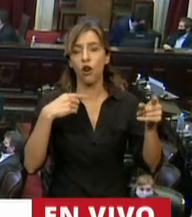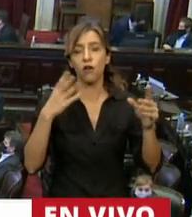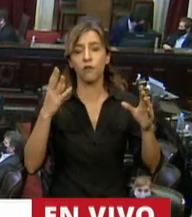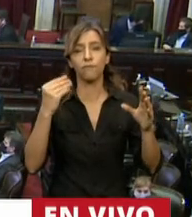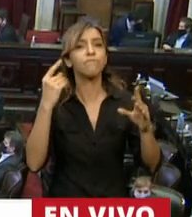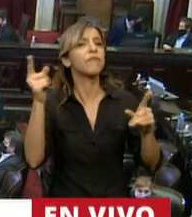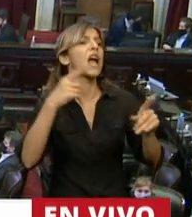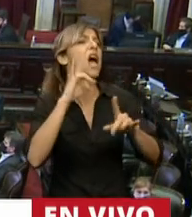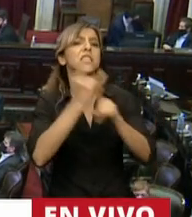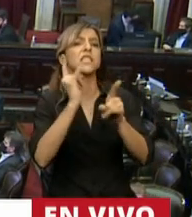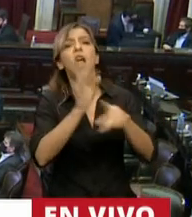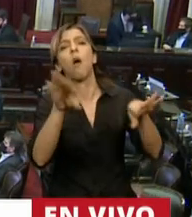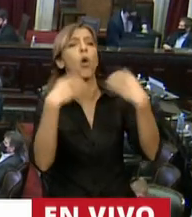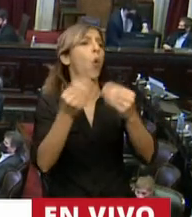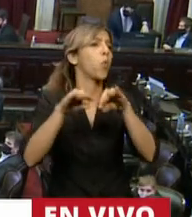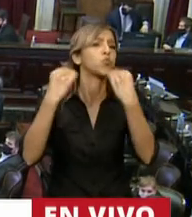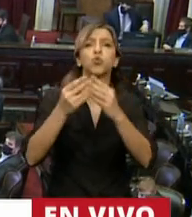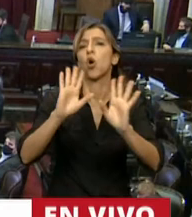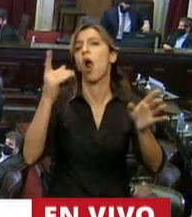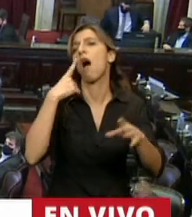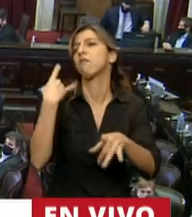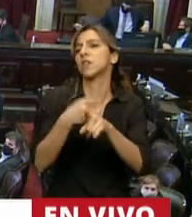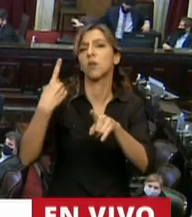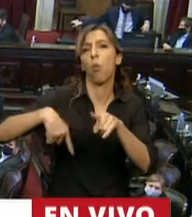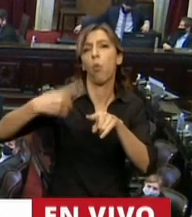vive redondeando de marchi presidente